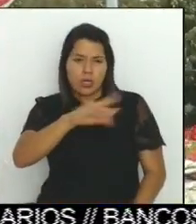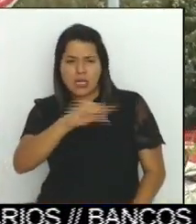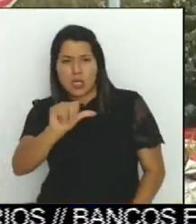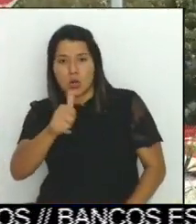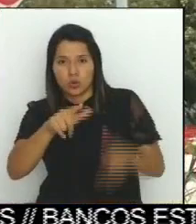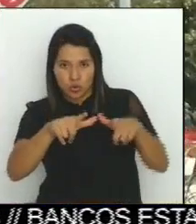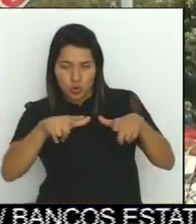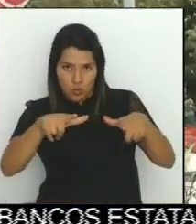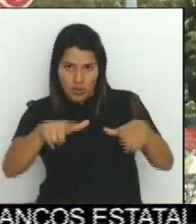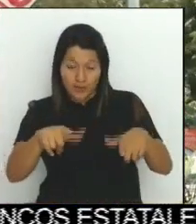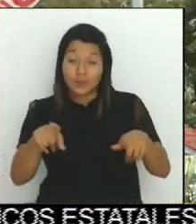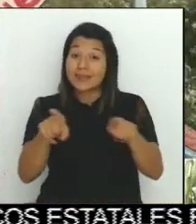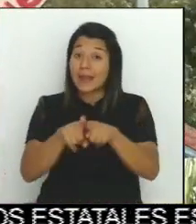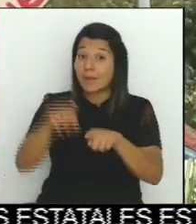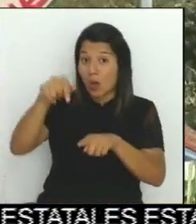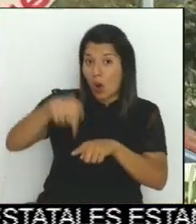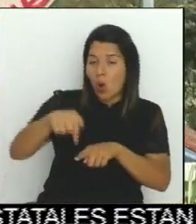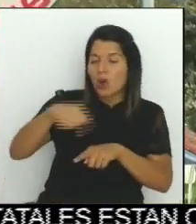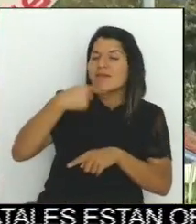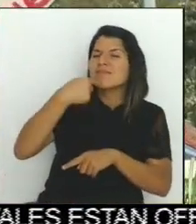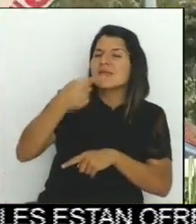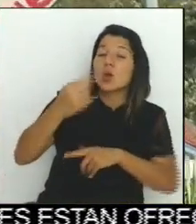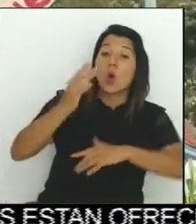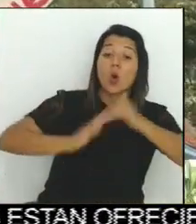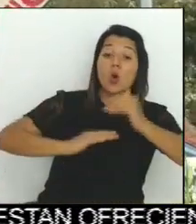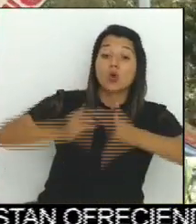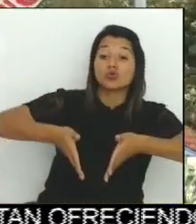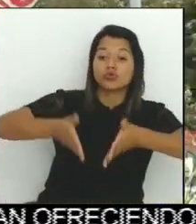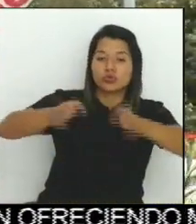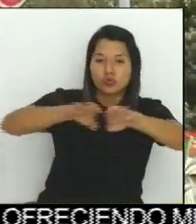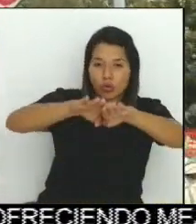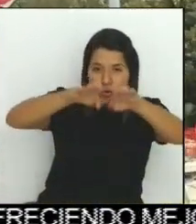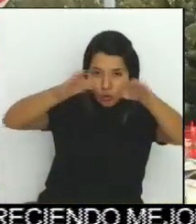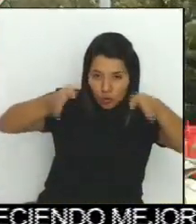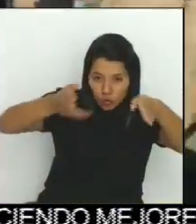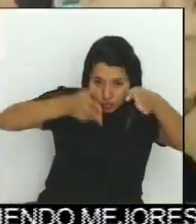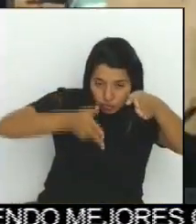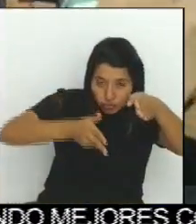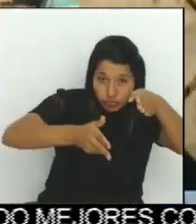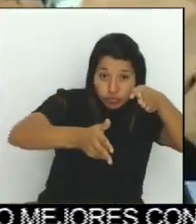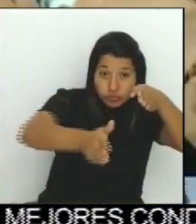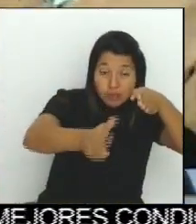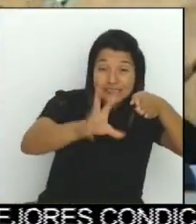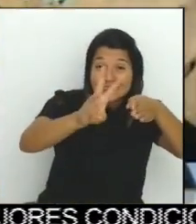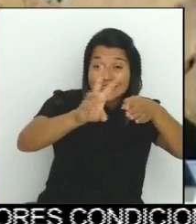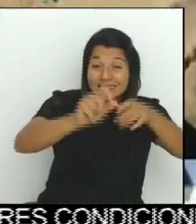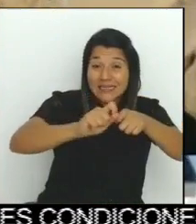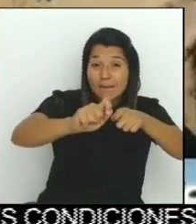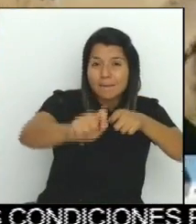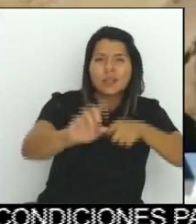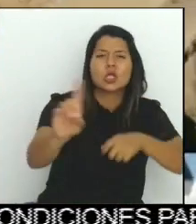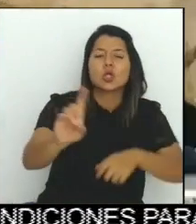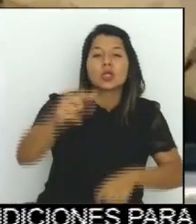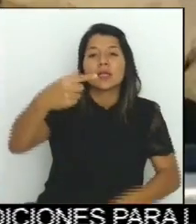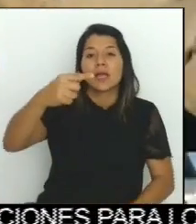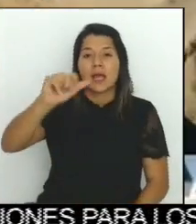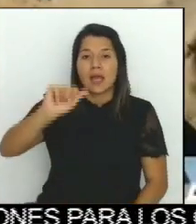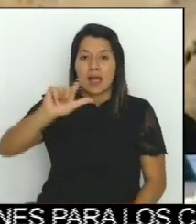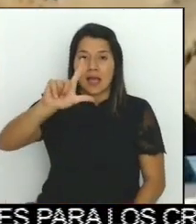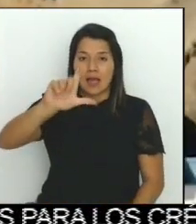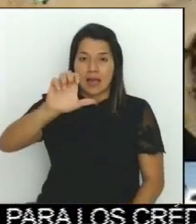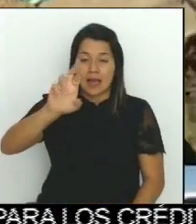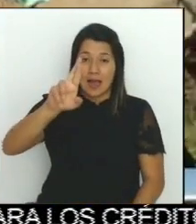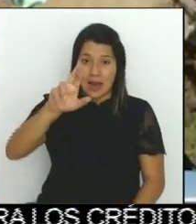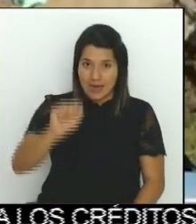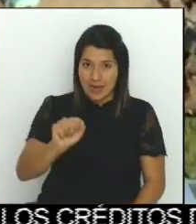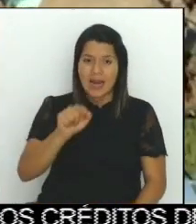la construcción del túnel y un paso a desnivel de 60 metros en el sector de La Galera que estaban previstos para que duraran año